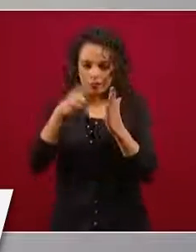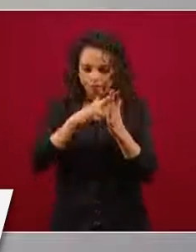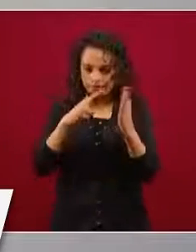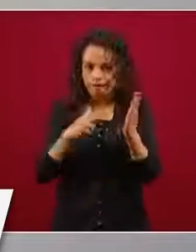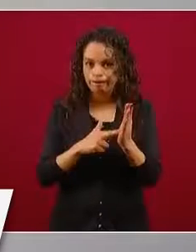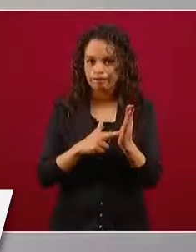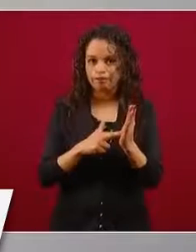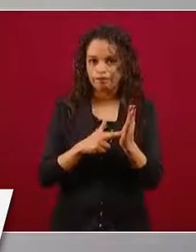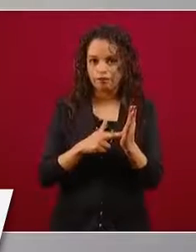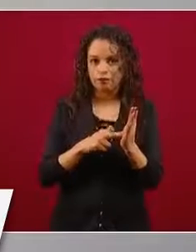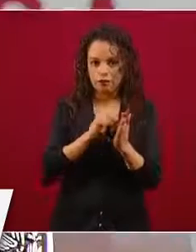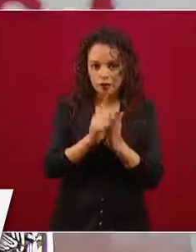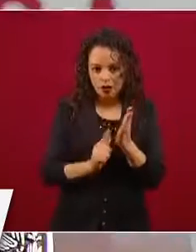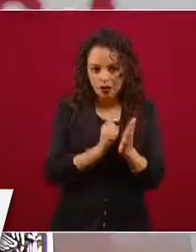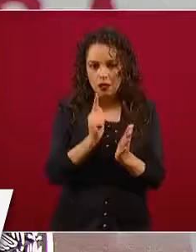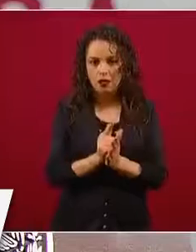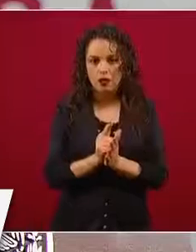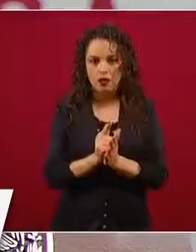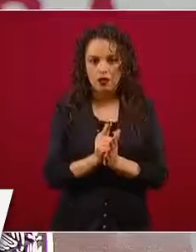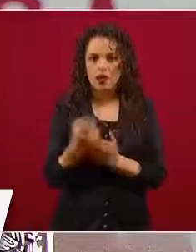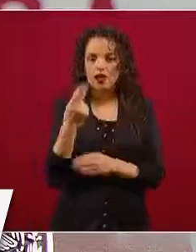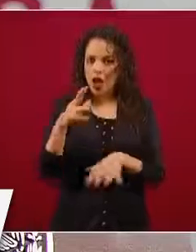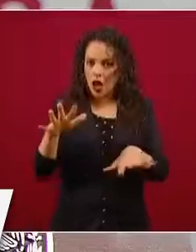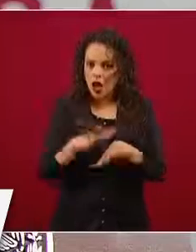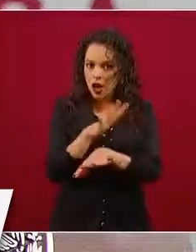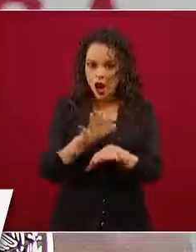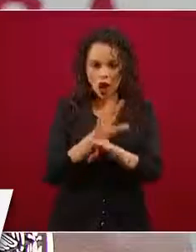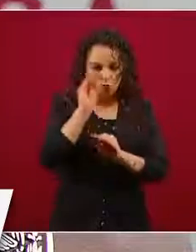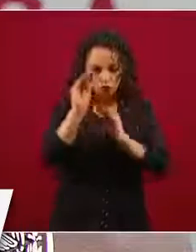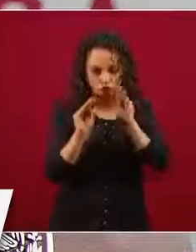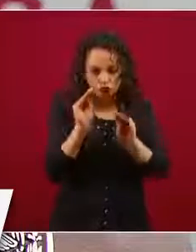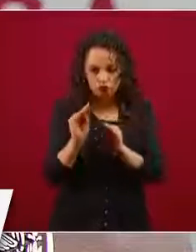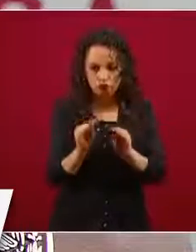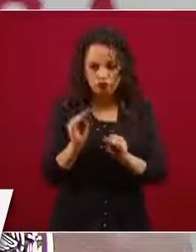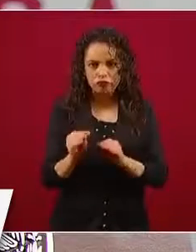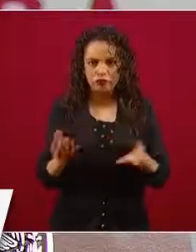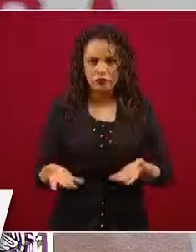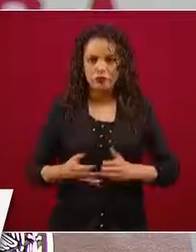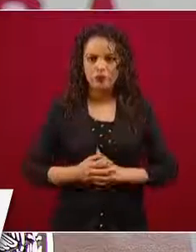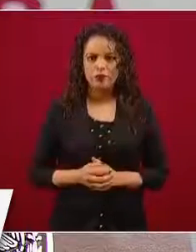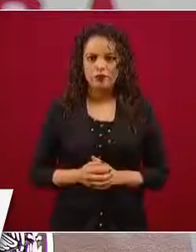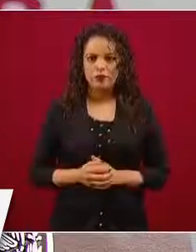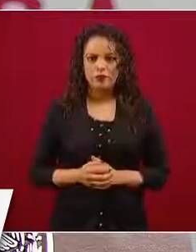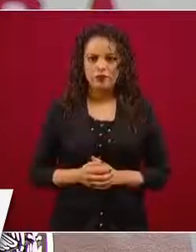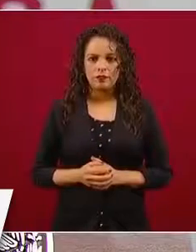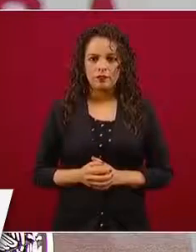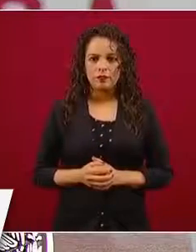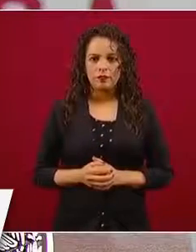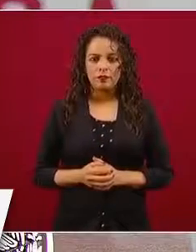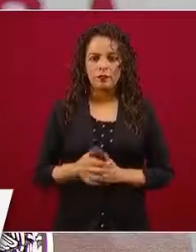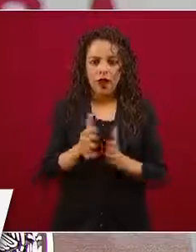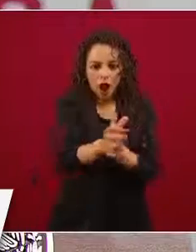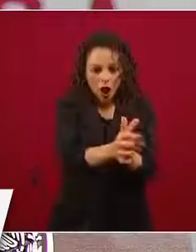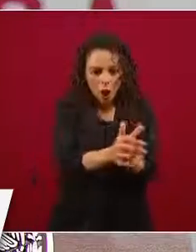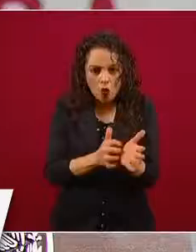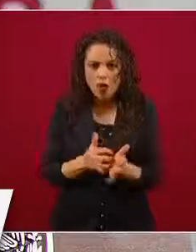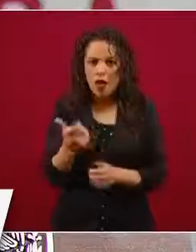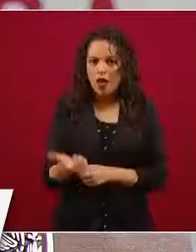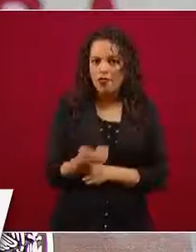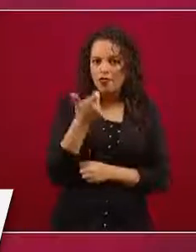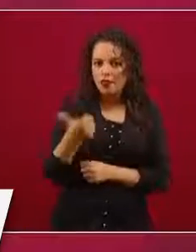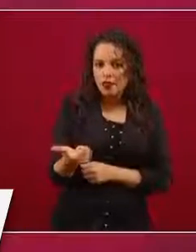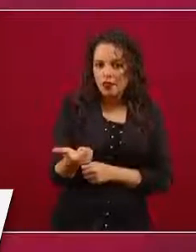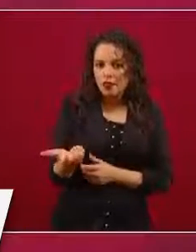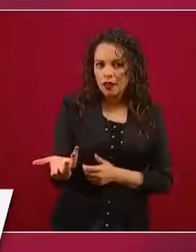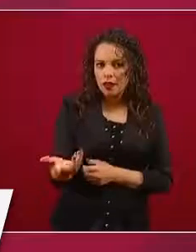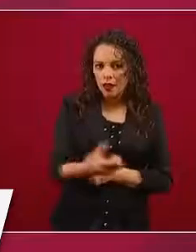vamos a ajustar nuestra estructura, que no le cueste al pueblo mil millones, vamos a reducir